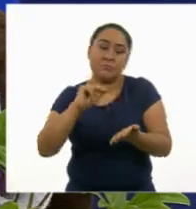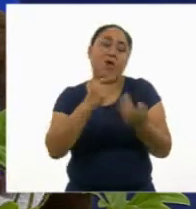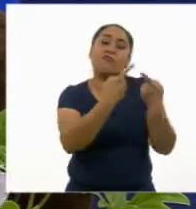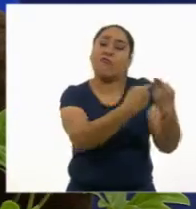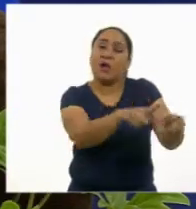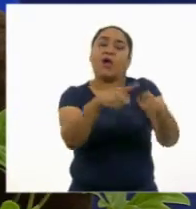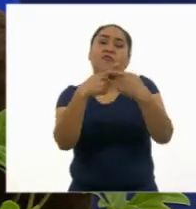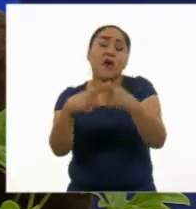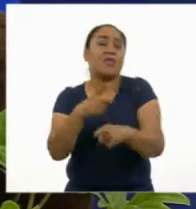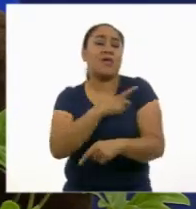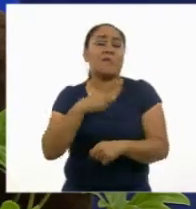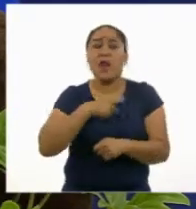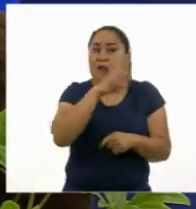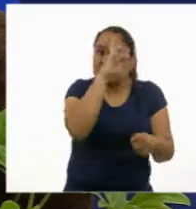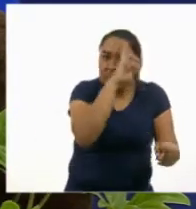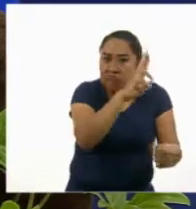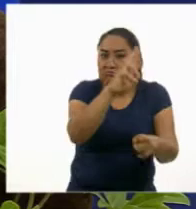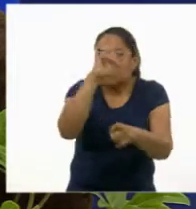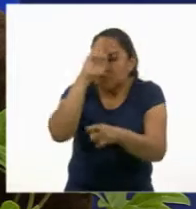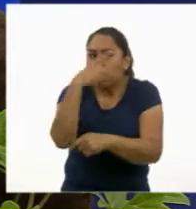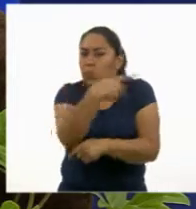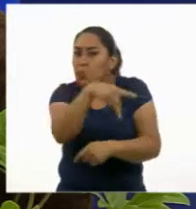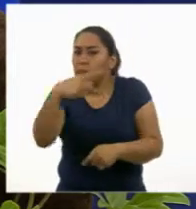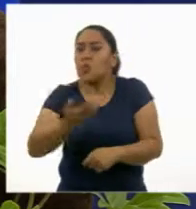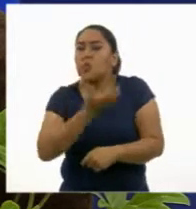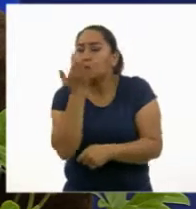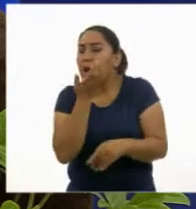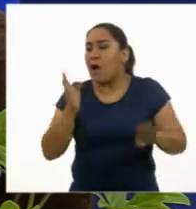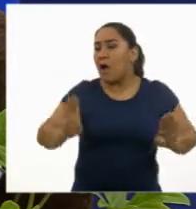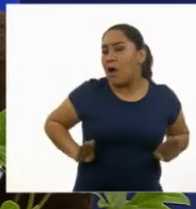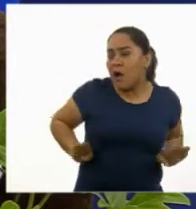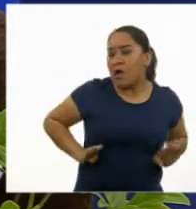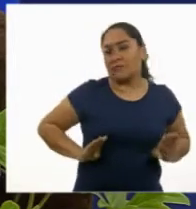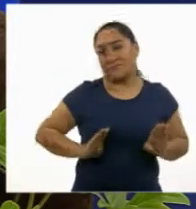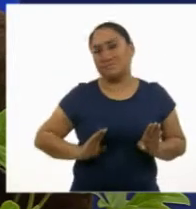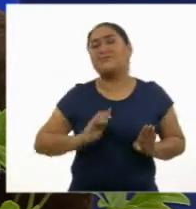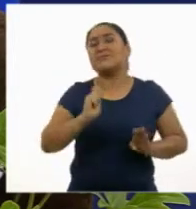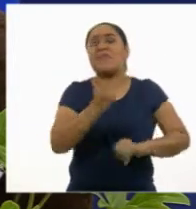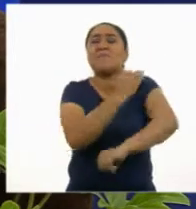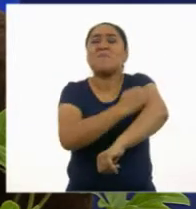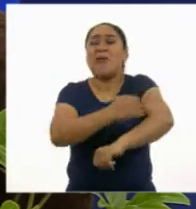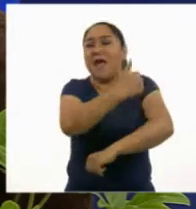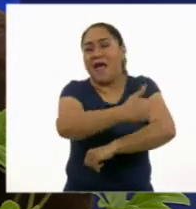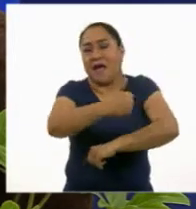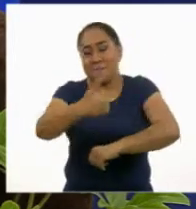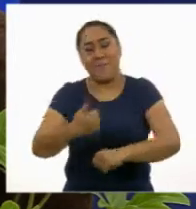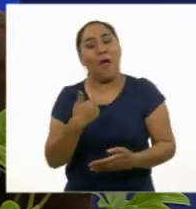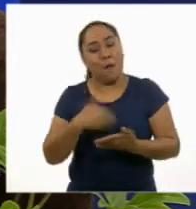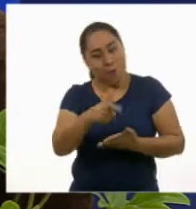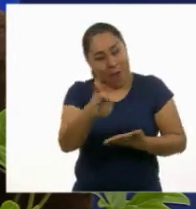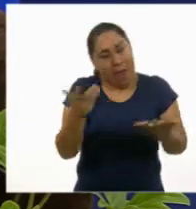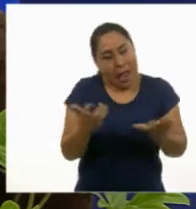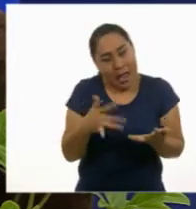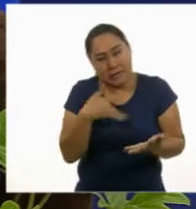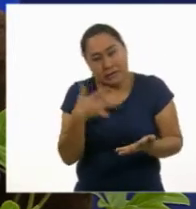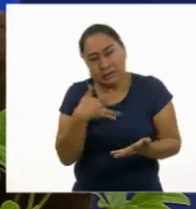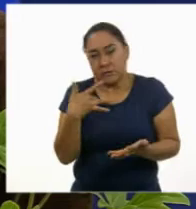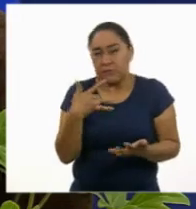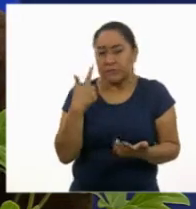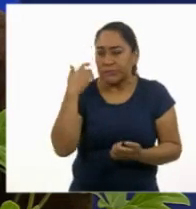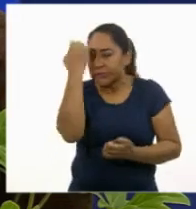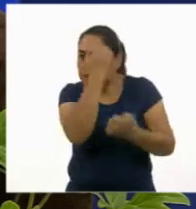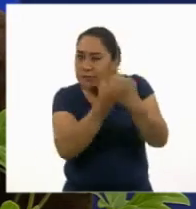ideologías, las costumbres y las tradiciones de cada familia. Te reto a que observes y analices